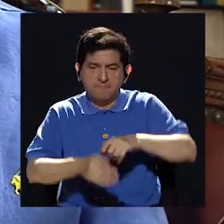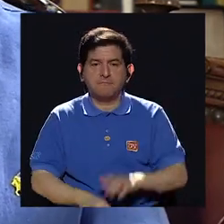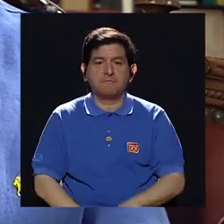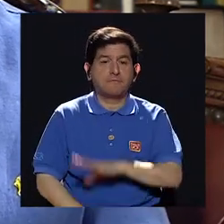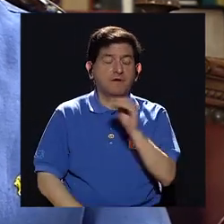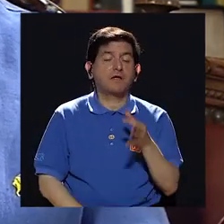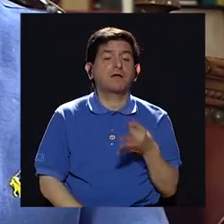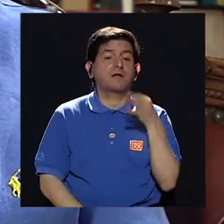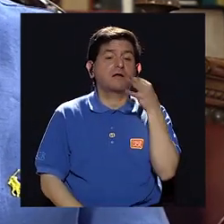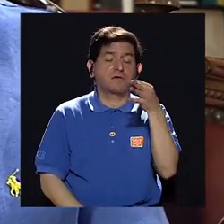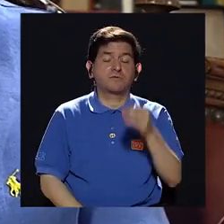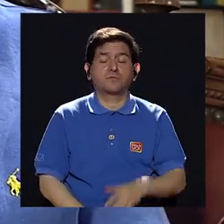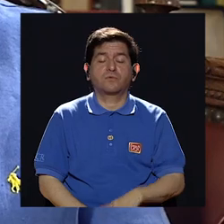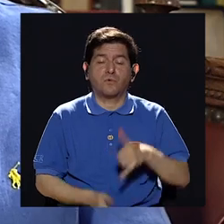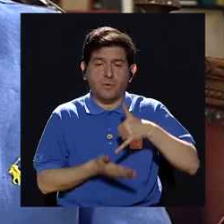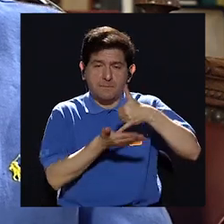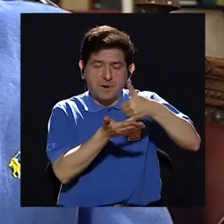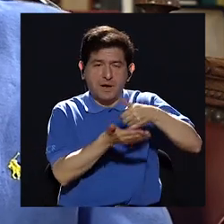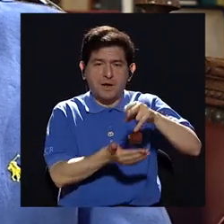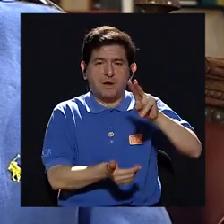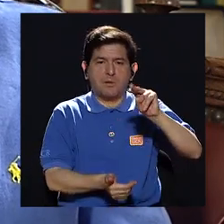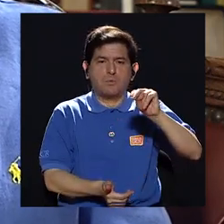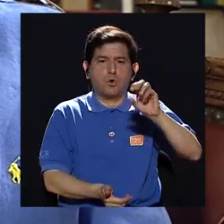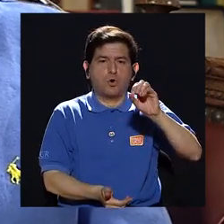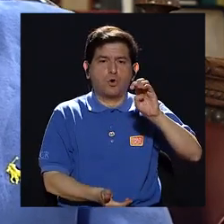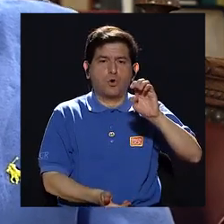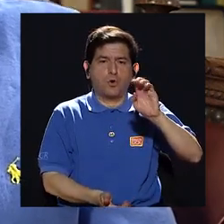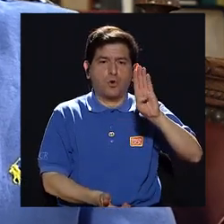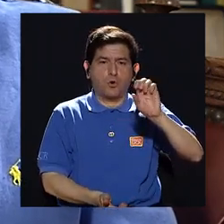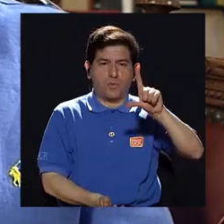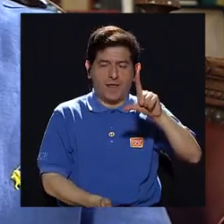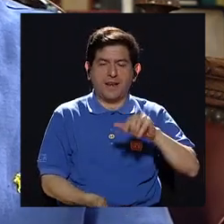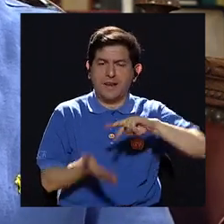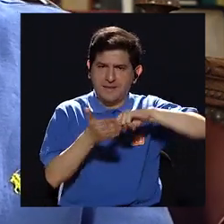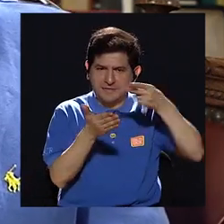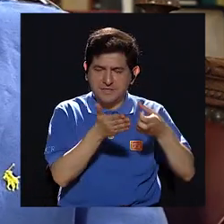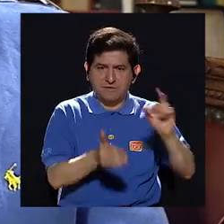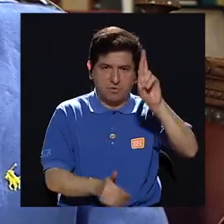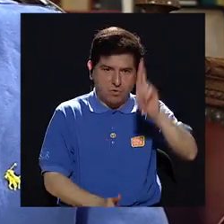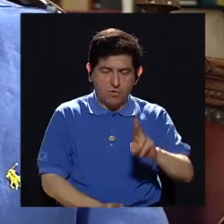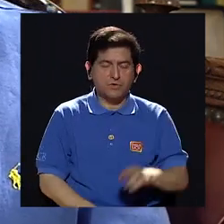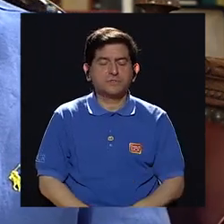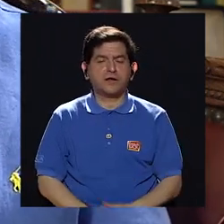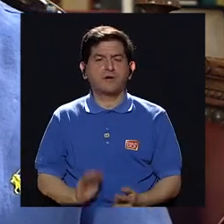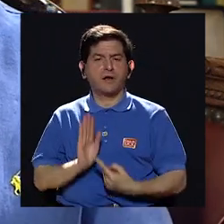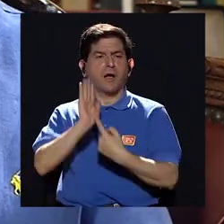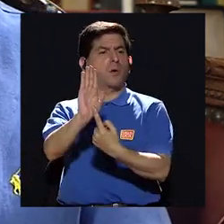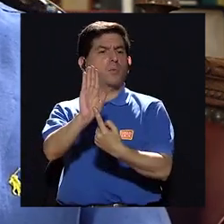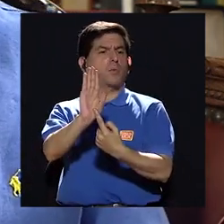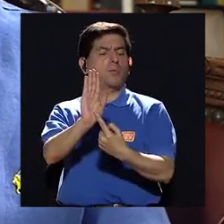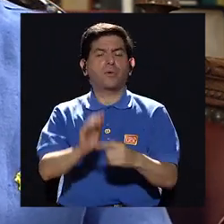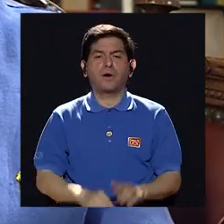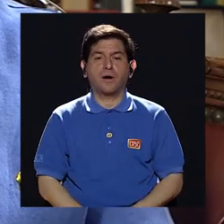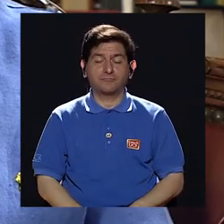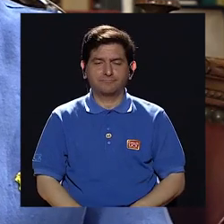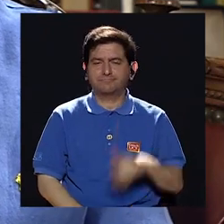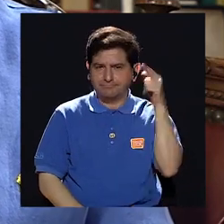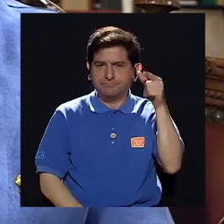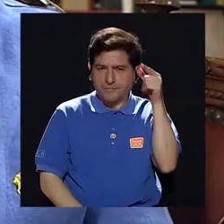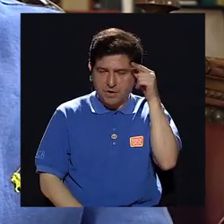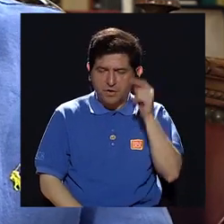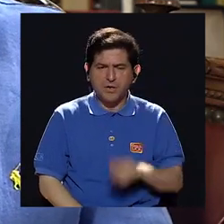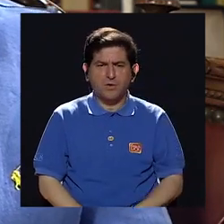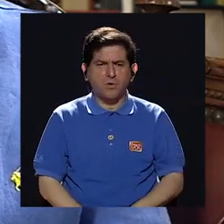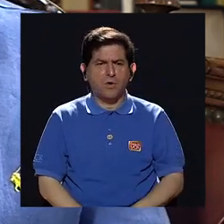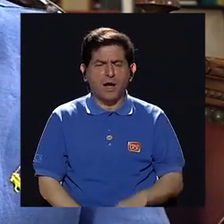eventualmente el premio Nobel significó poner a Costa Rica en el mapa evidentemente que